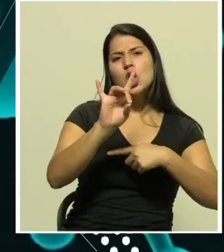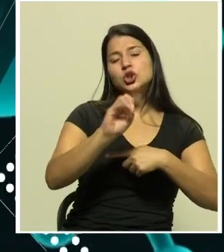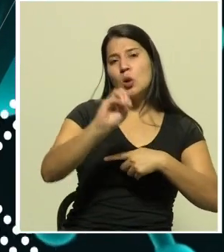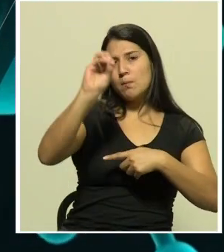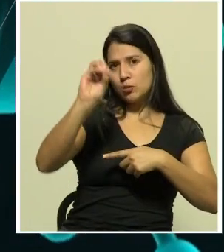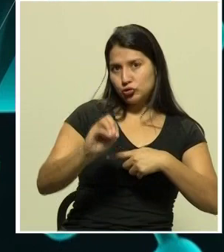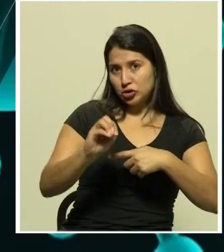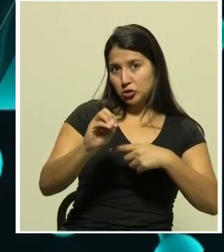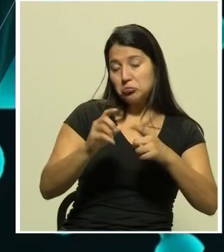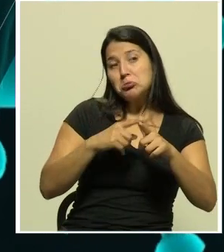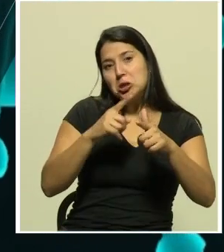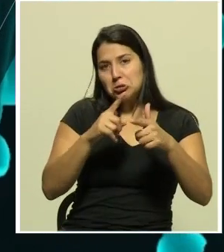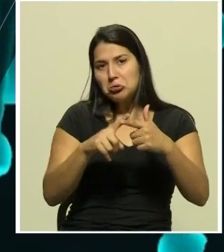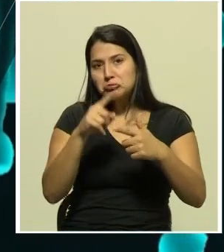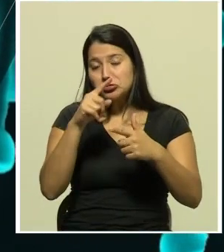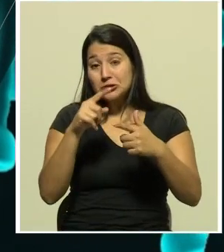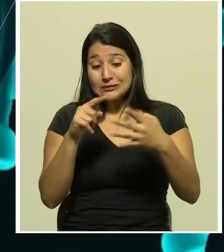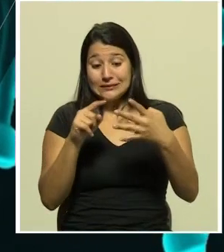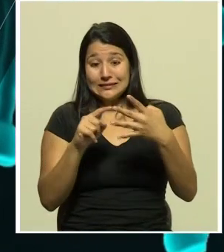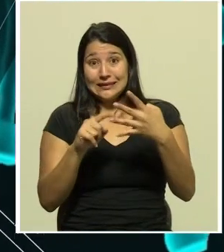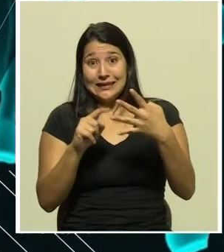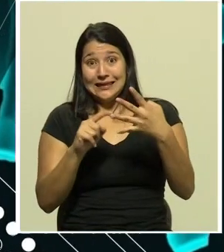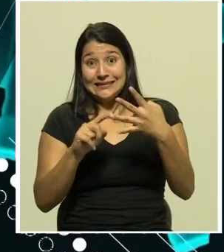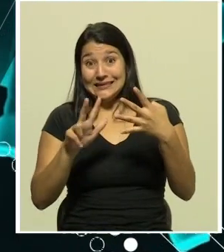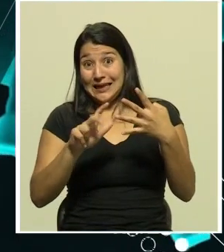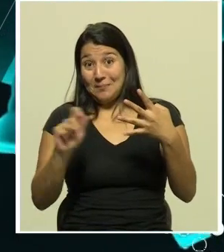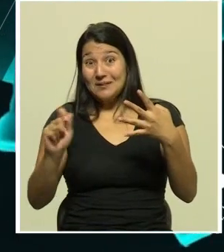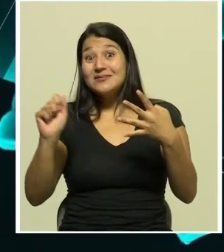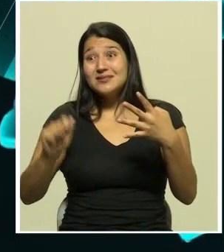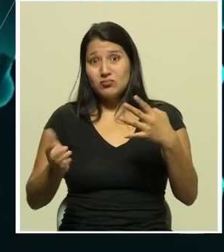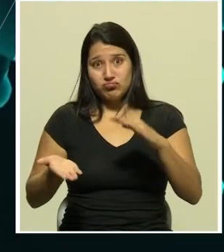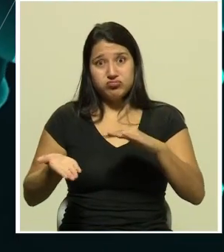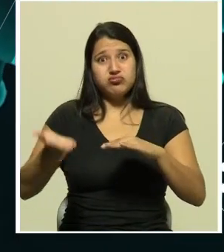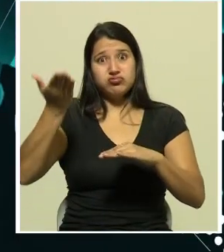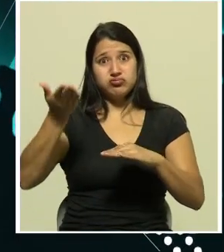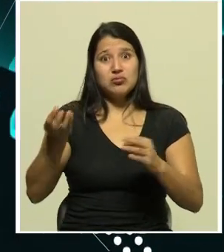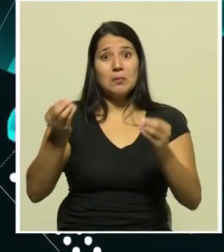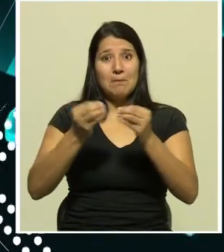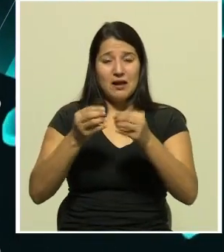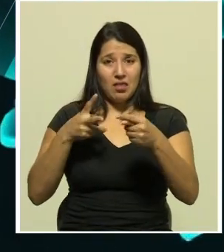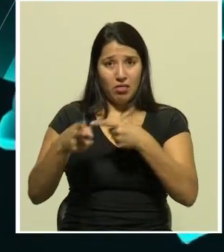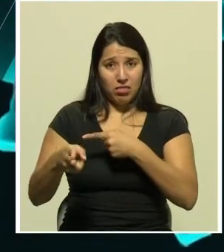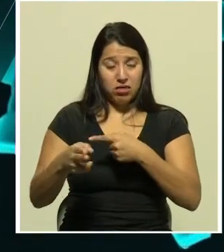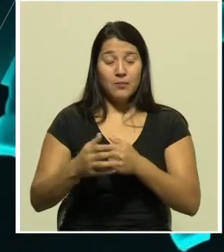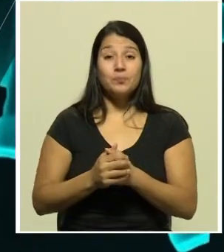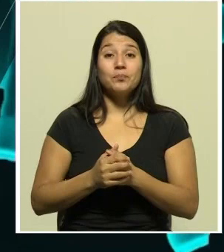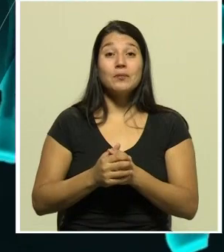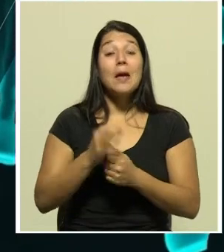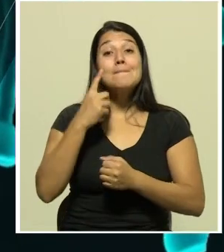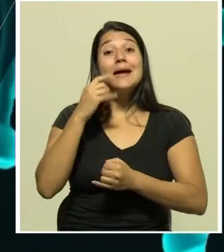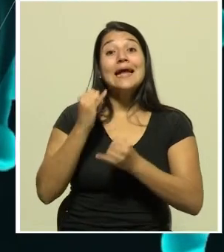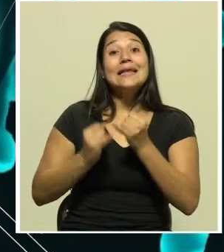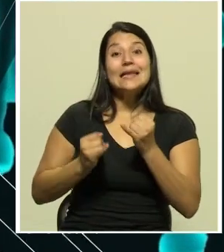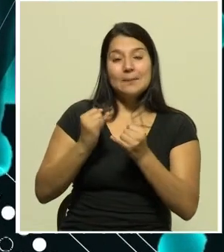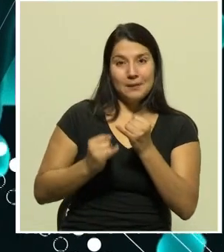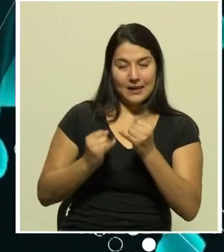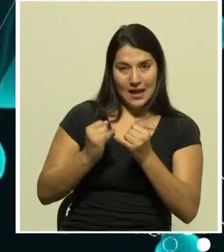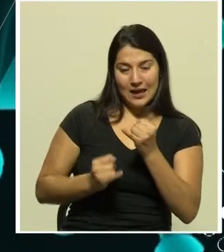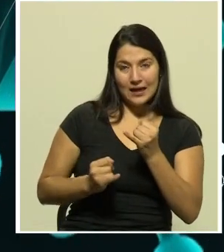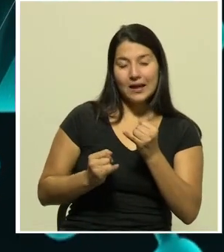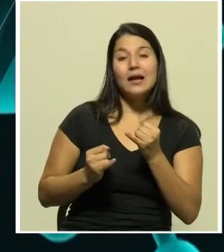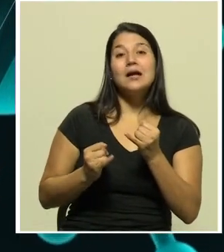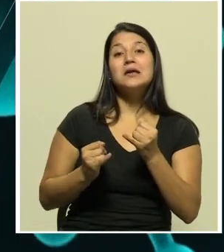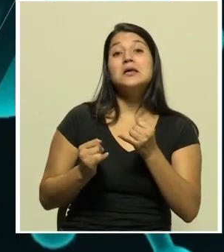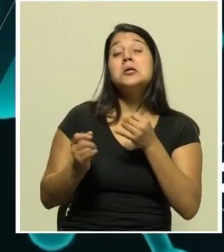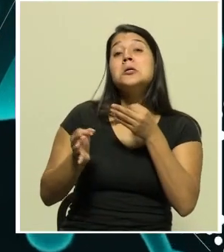consideran una cifra bastante elevada para este trimestre. Y finalizamos precisamente con